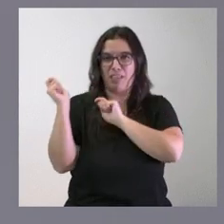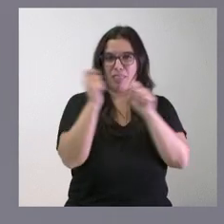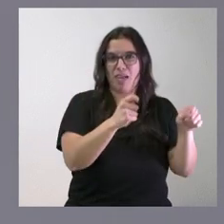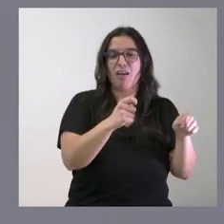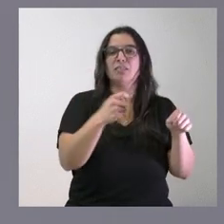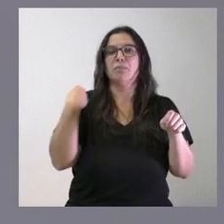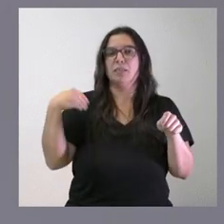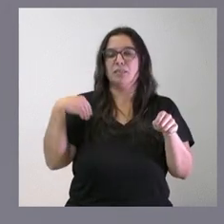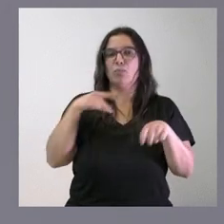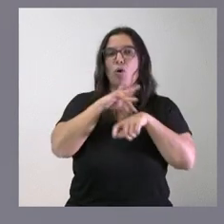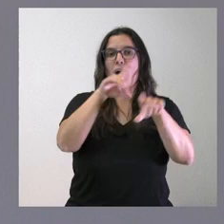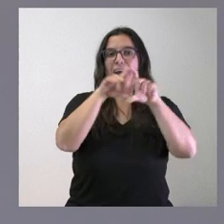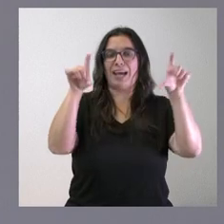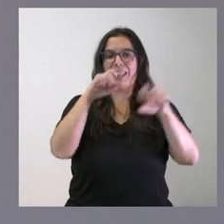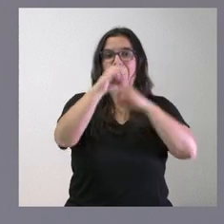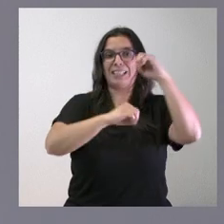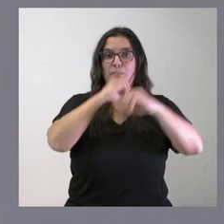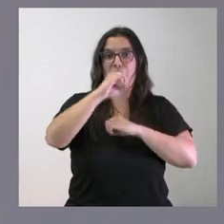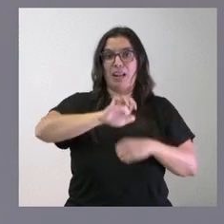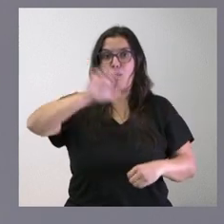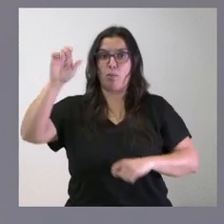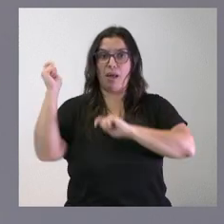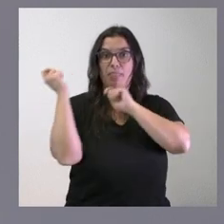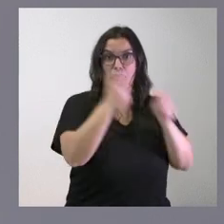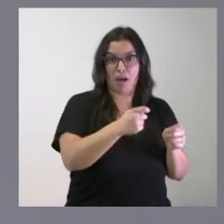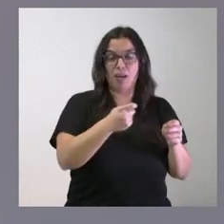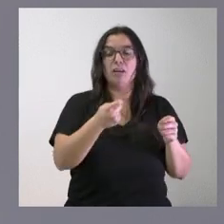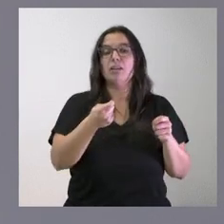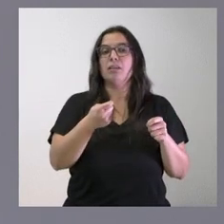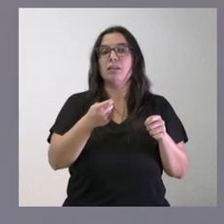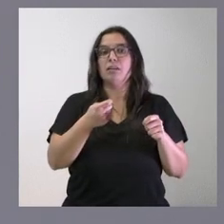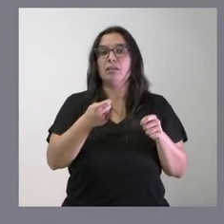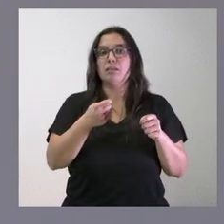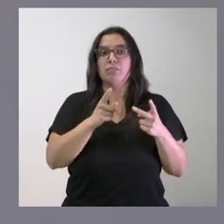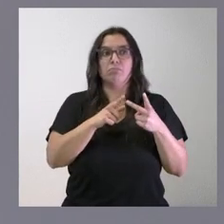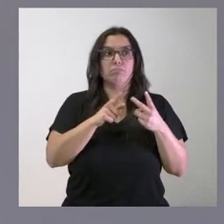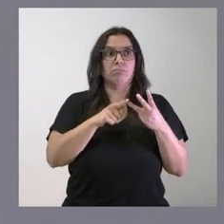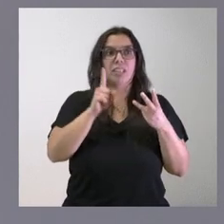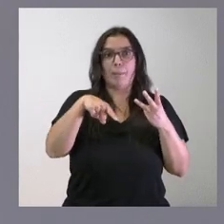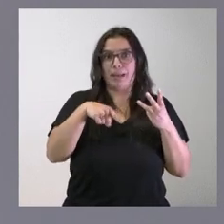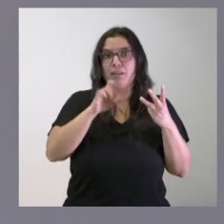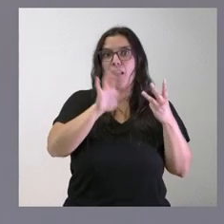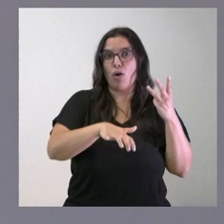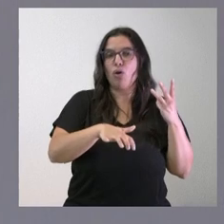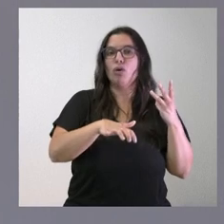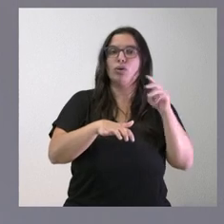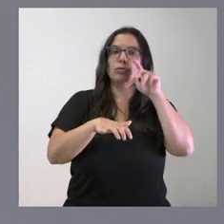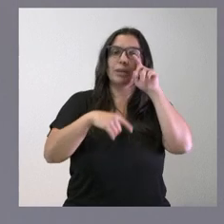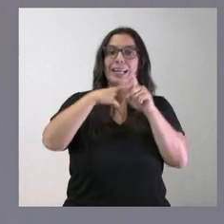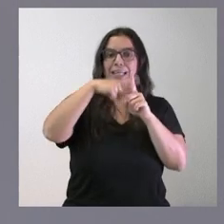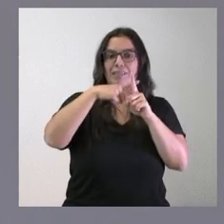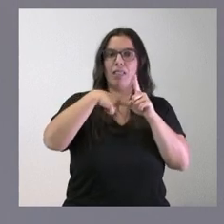Agencia Espacial Europea a la Junta de Castilla y León León tiene un buen nivel de